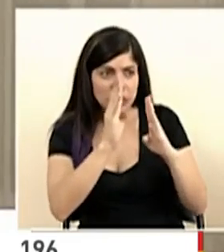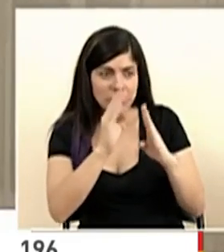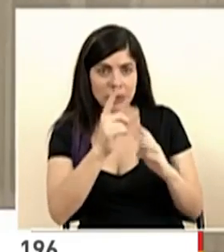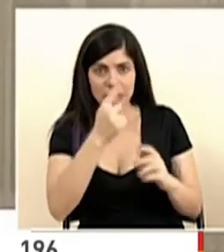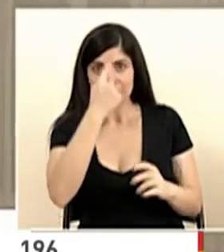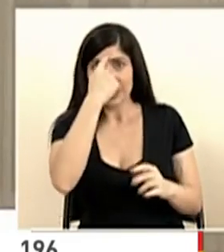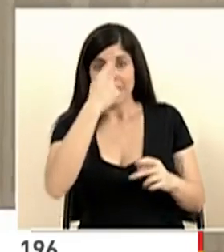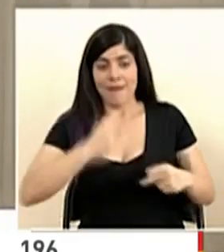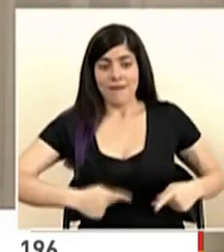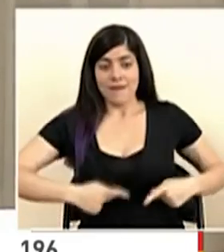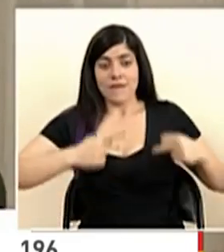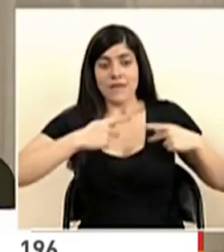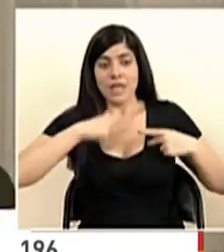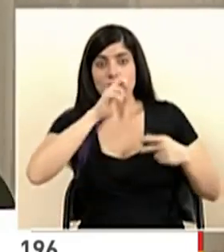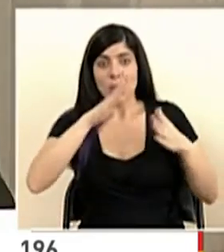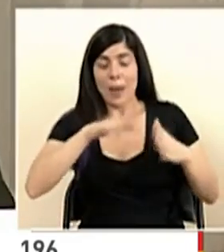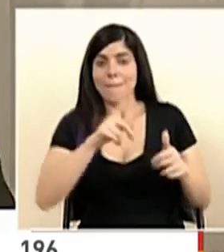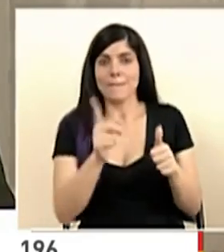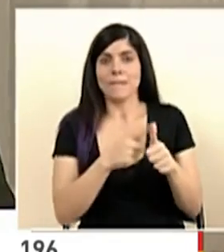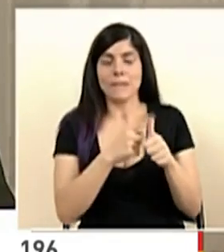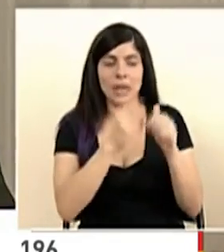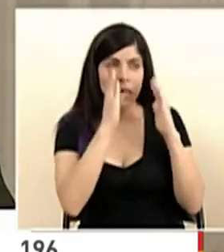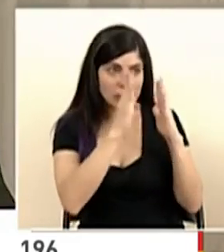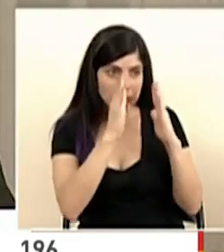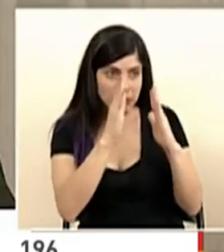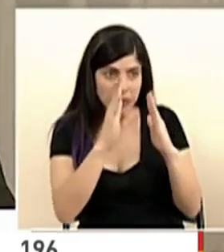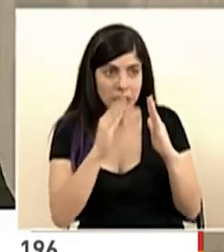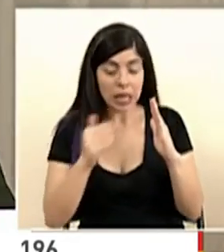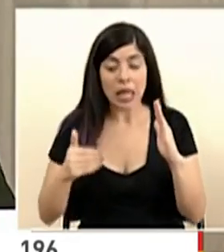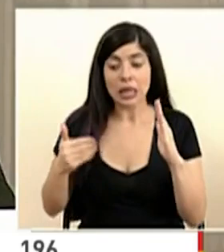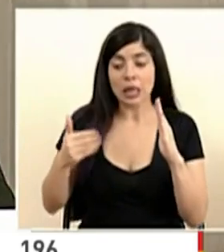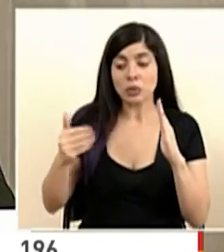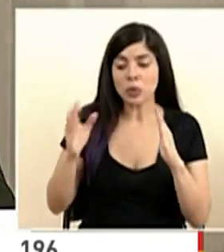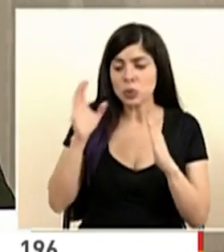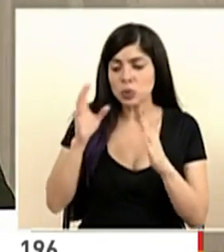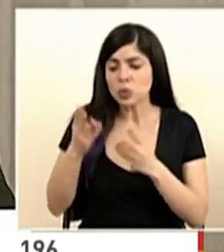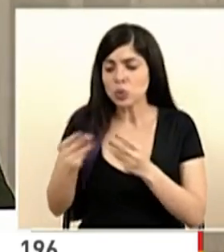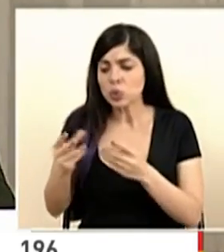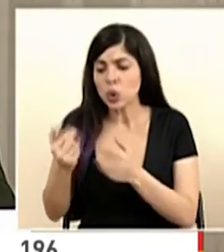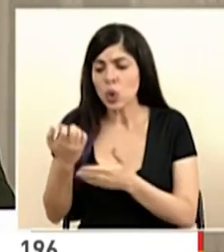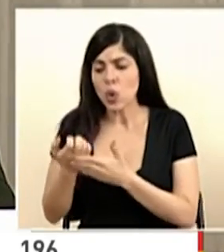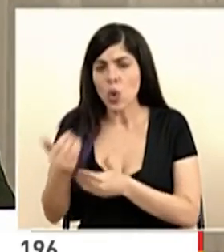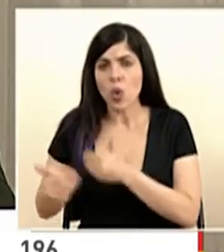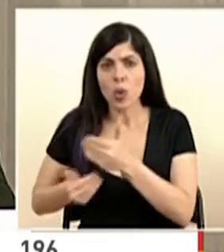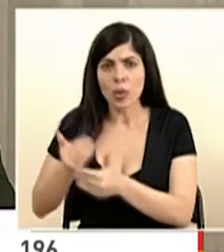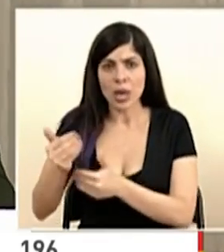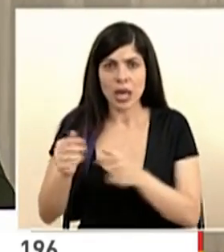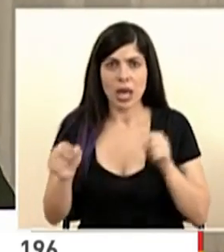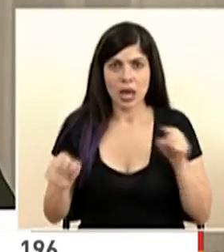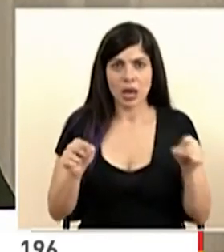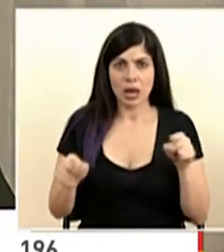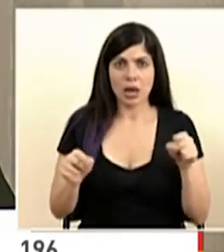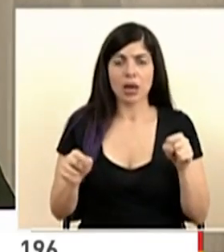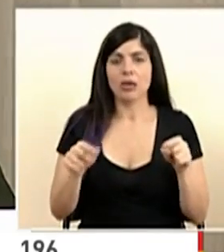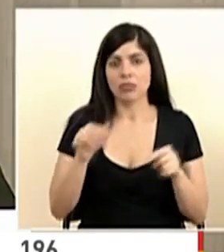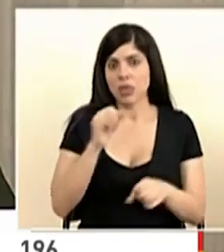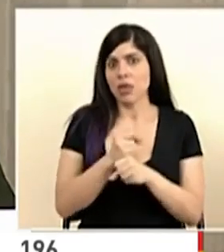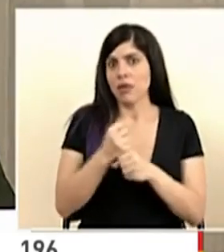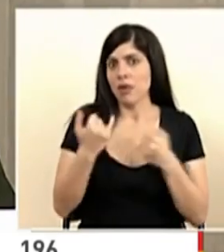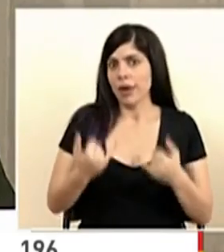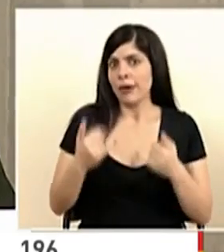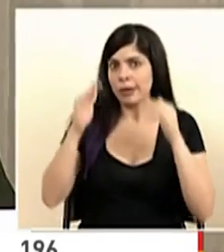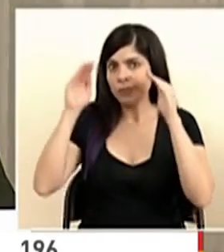y las vidas de los costarricenses de primero y buscando estas soluciones en la sostenibilidad económica. Ese es el trabajo al que hay que